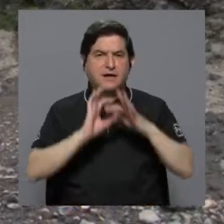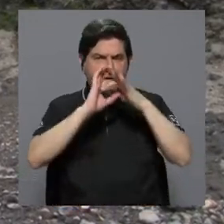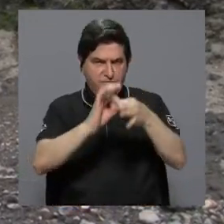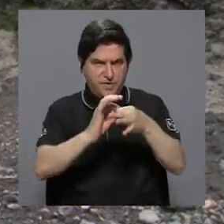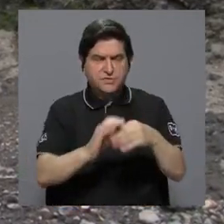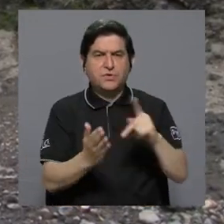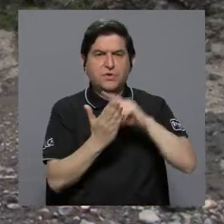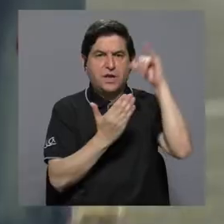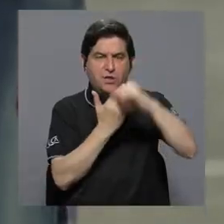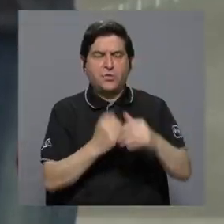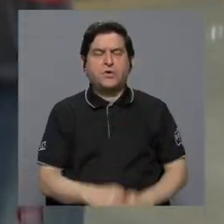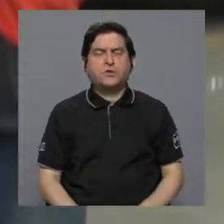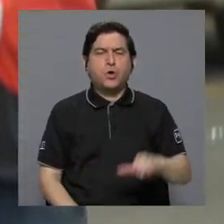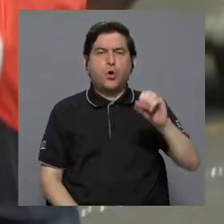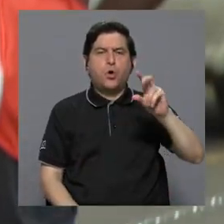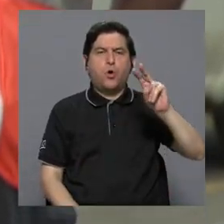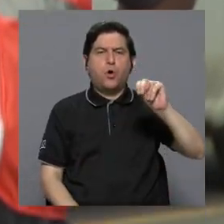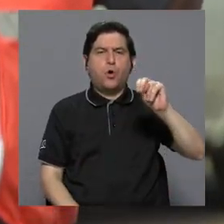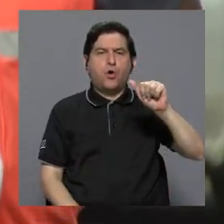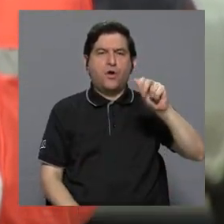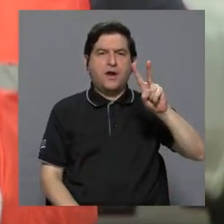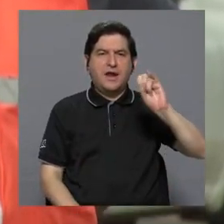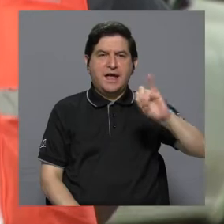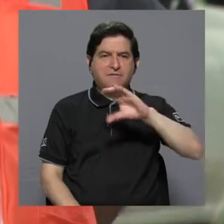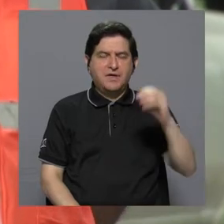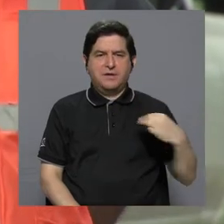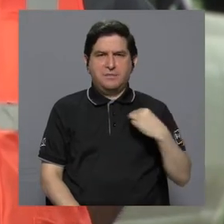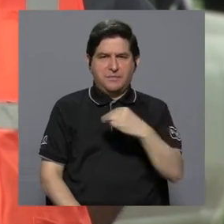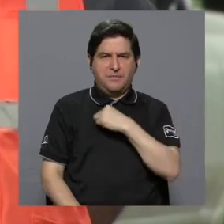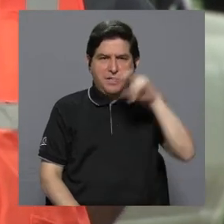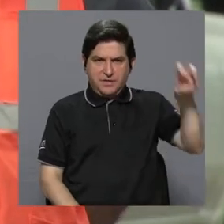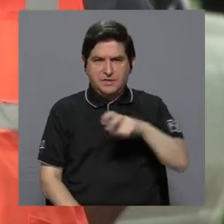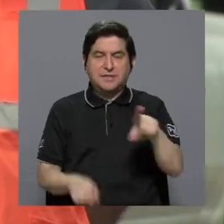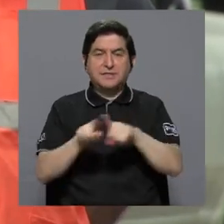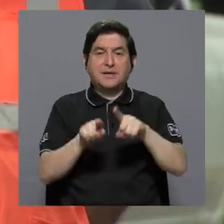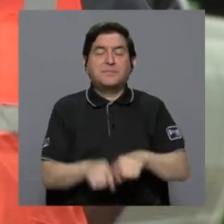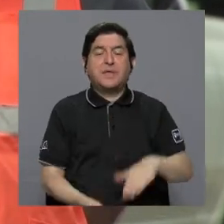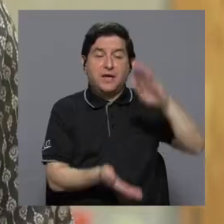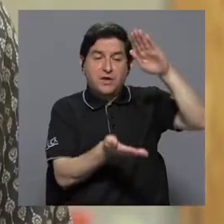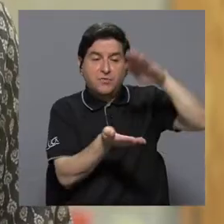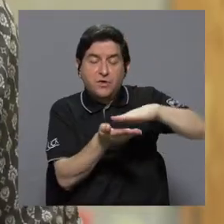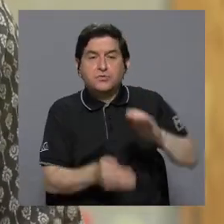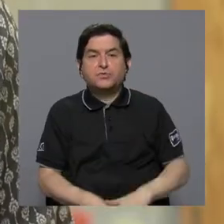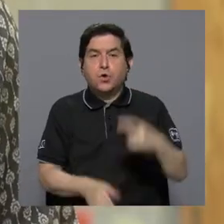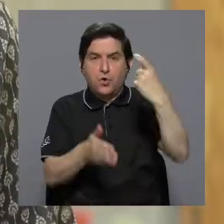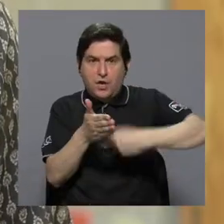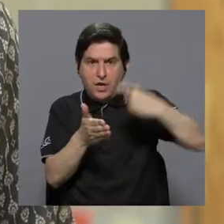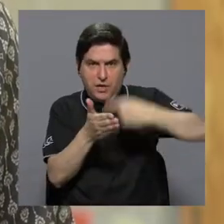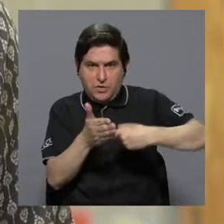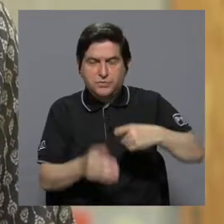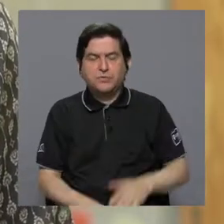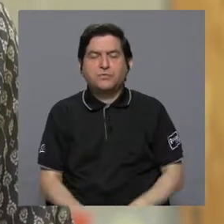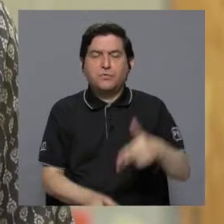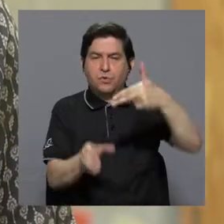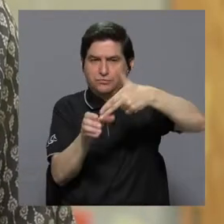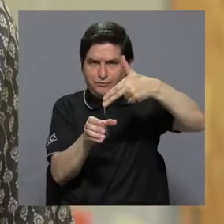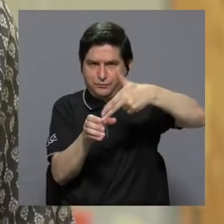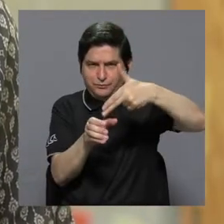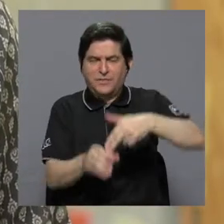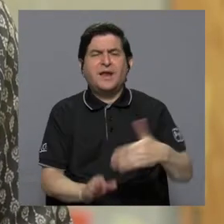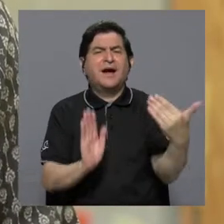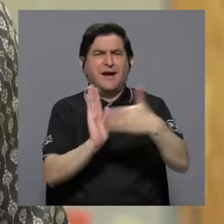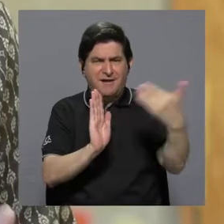ver con proyectos de Conavi y del MOP. También esta reducción en el impuesto, en el impuesto, en el consumo del combustible,